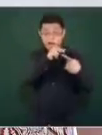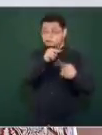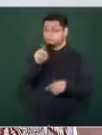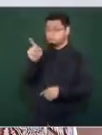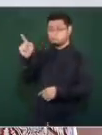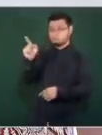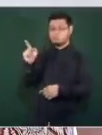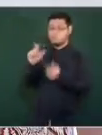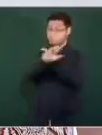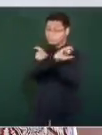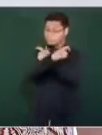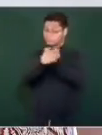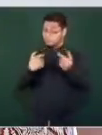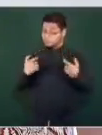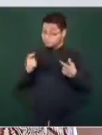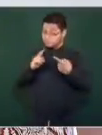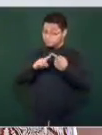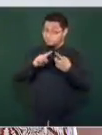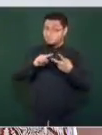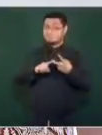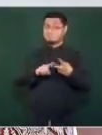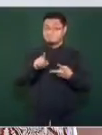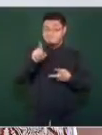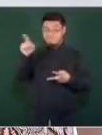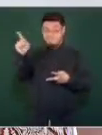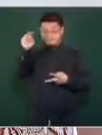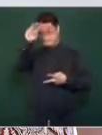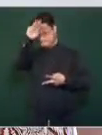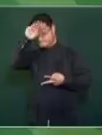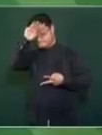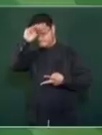Fernández de Monterrey.